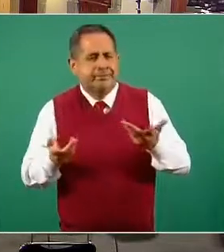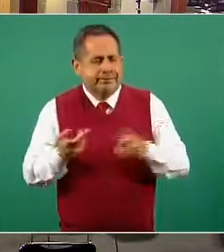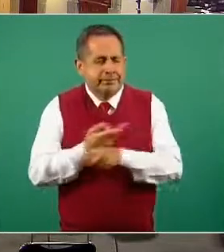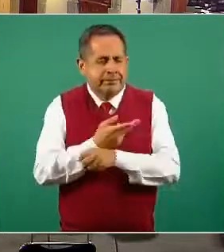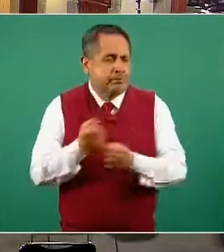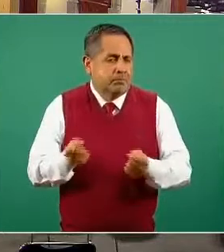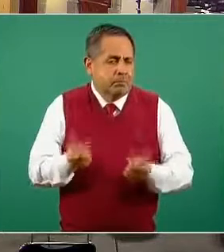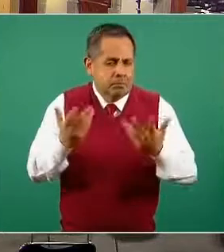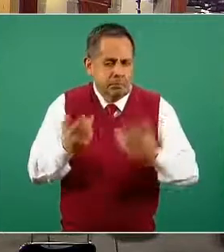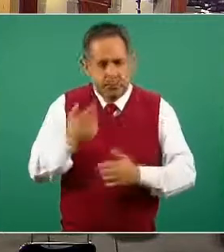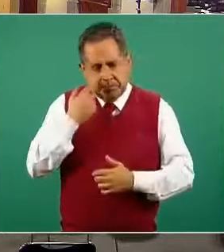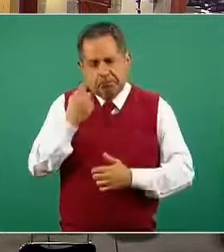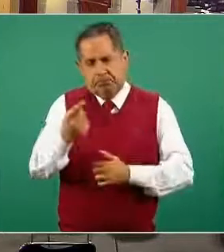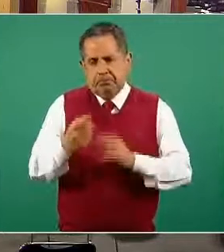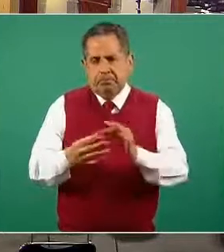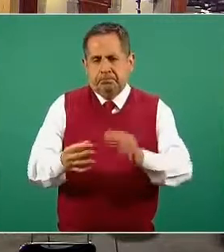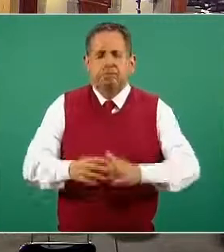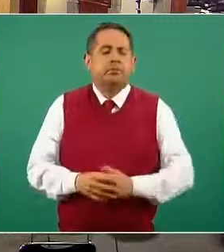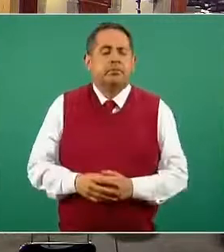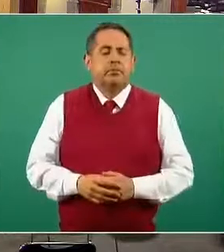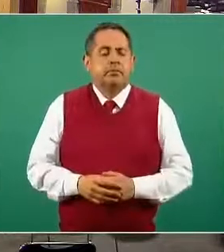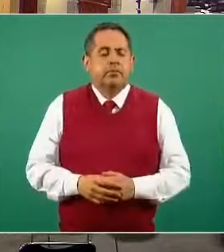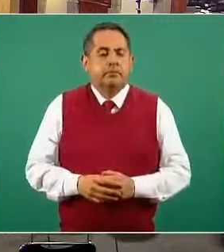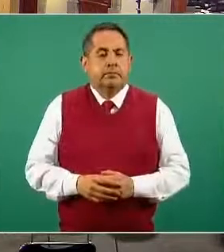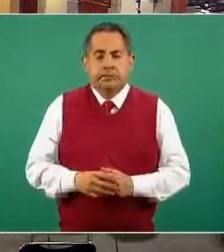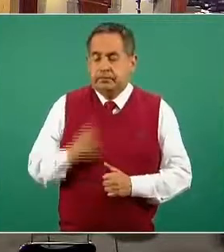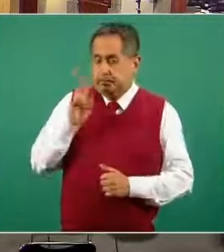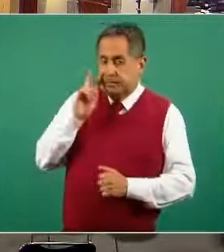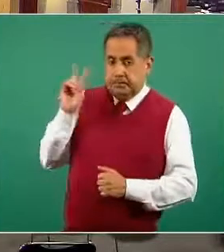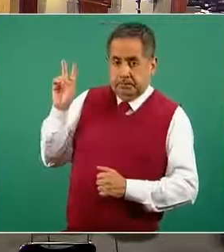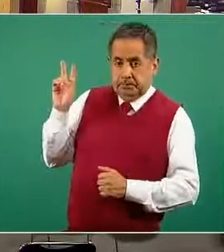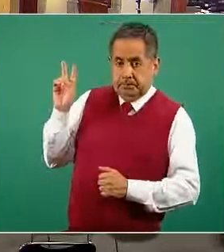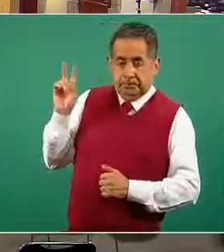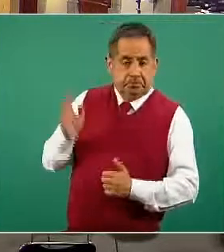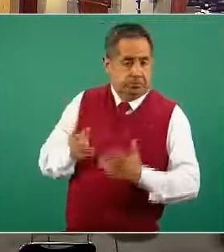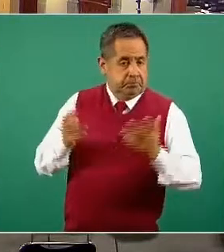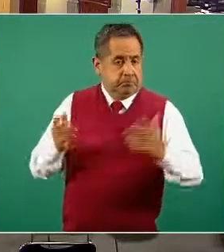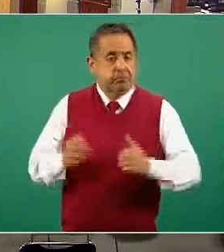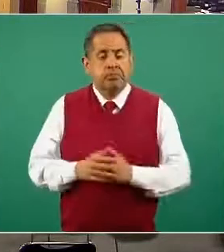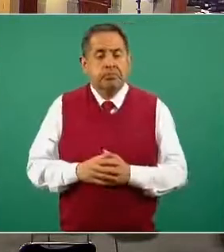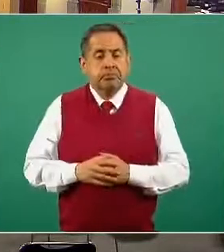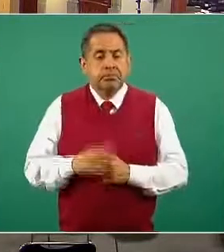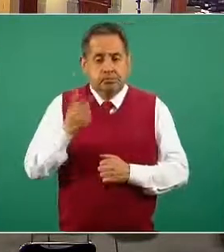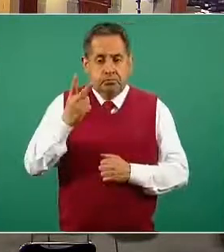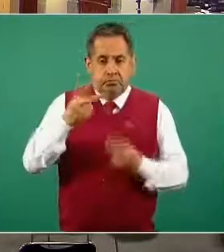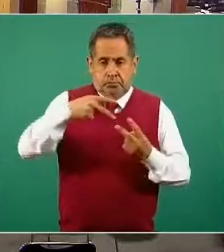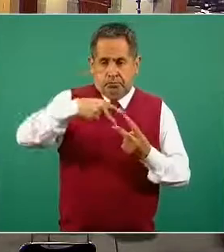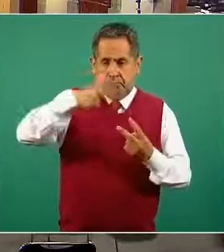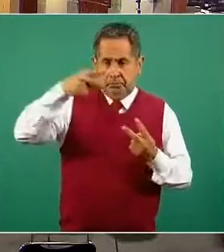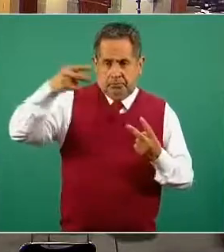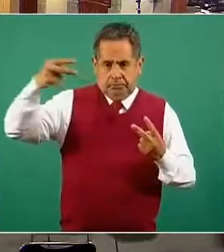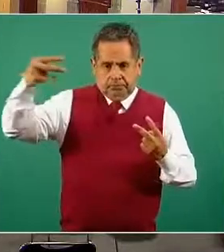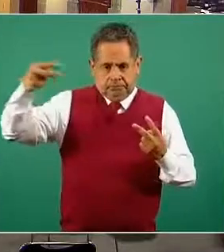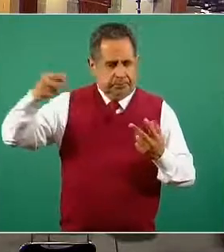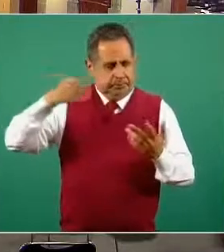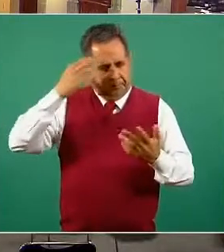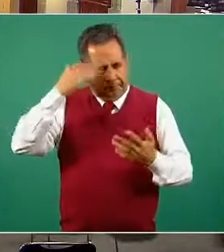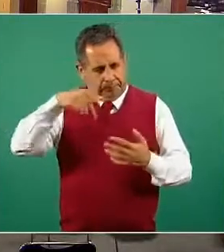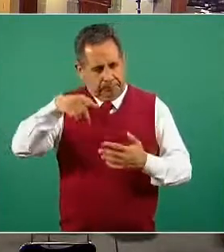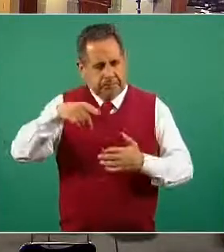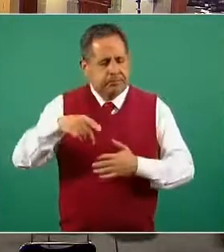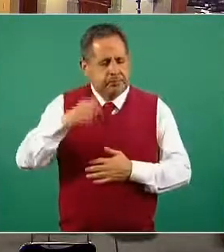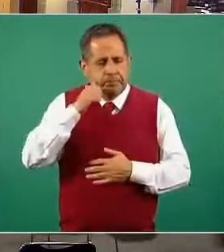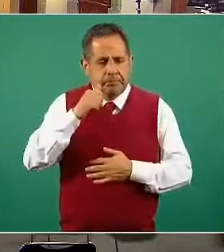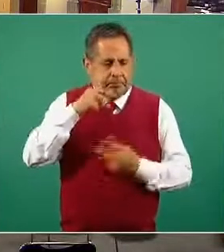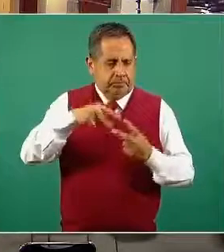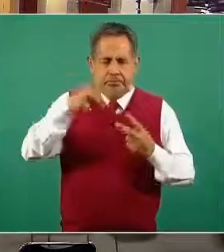en México. Como pueden ustedes ver, están nuestras dos curvas ya actualizadas, en la primera de ellas,